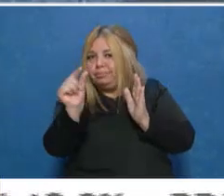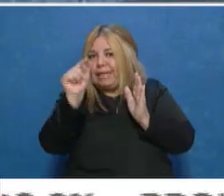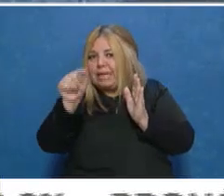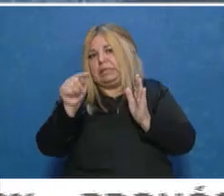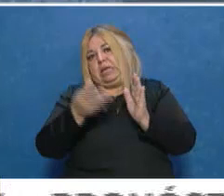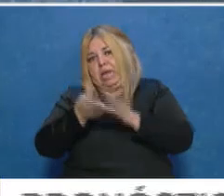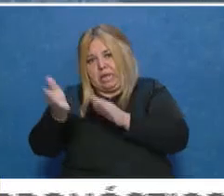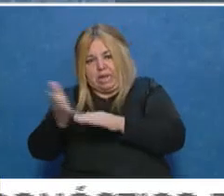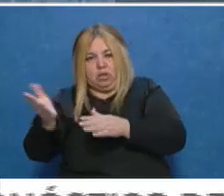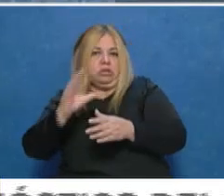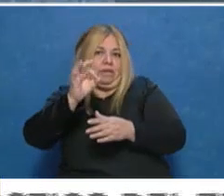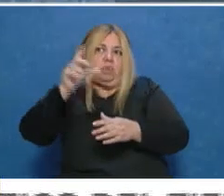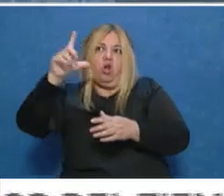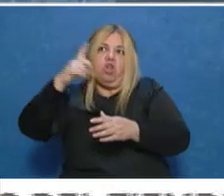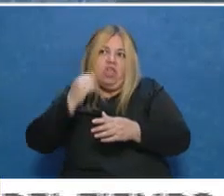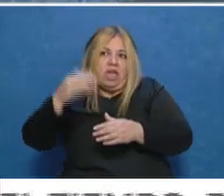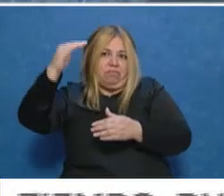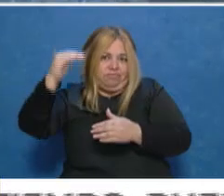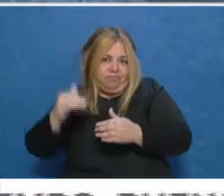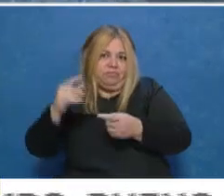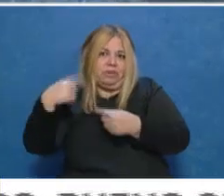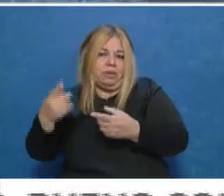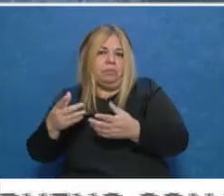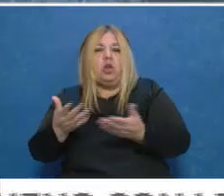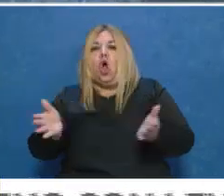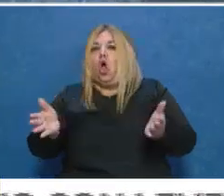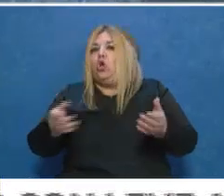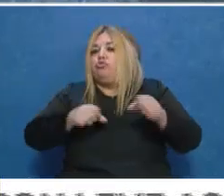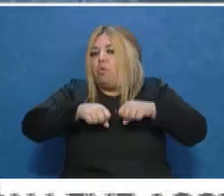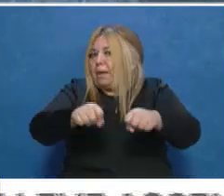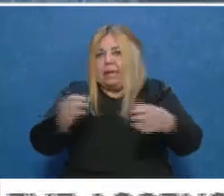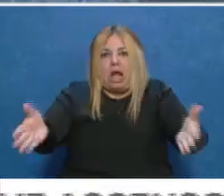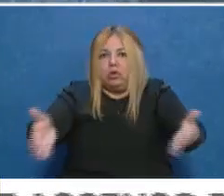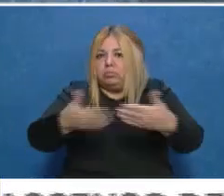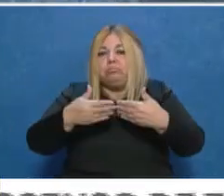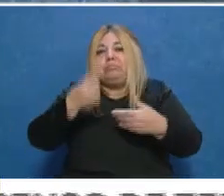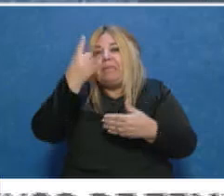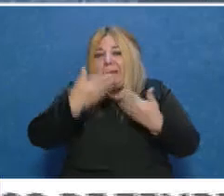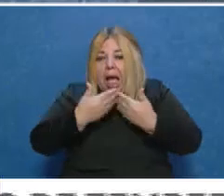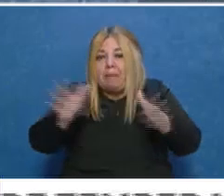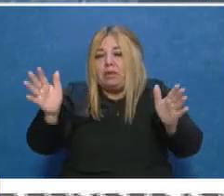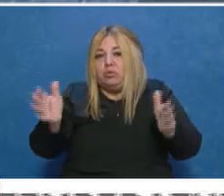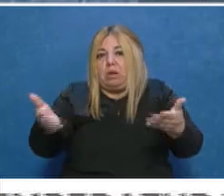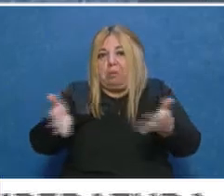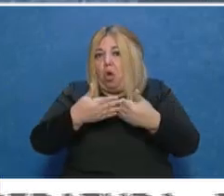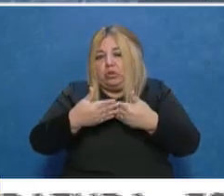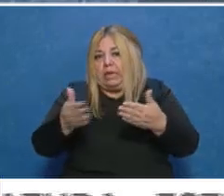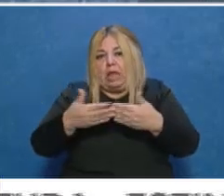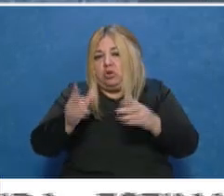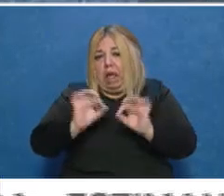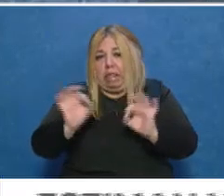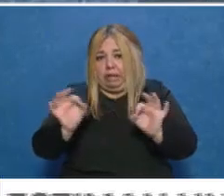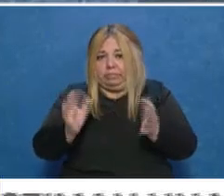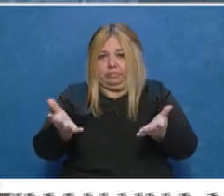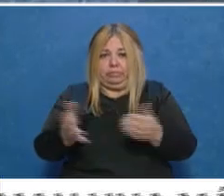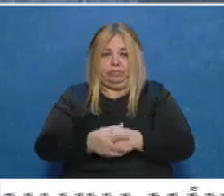público desde el primer momento, nunca se cerraron. Claro, y también hay que recordar lo que dice el Ministerio de Salud de la provincia, que